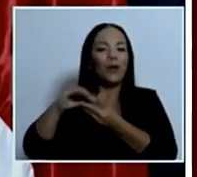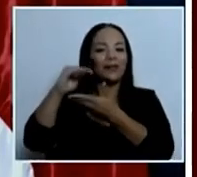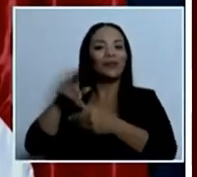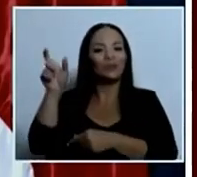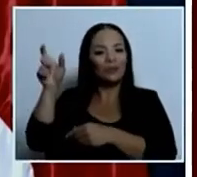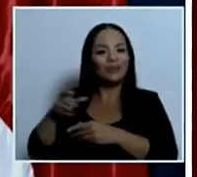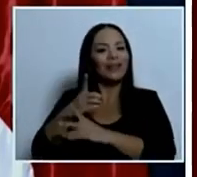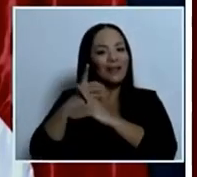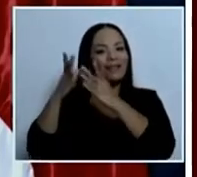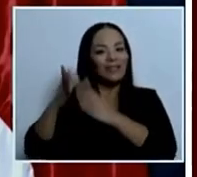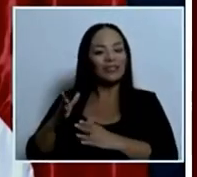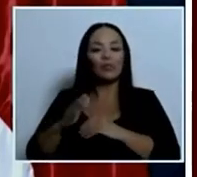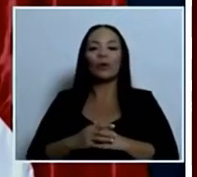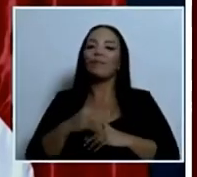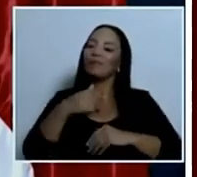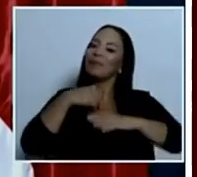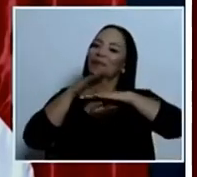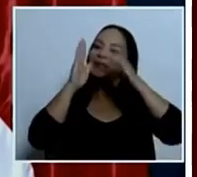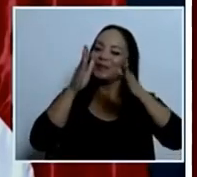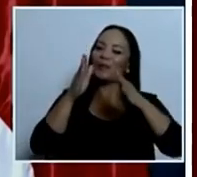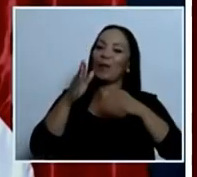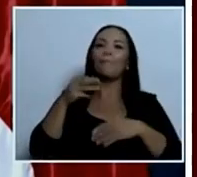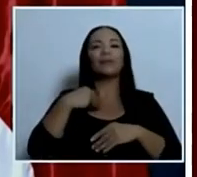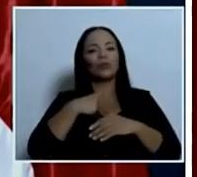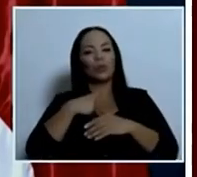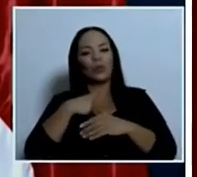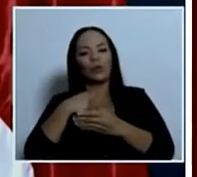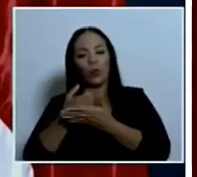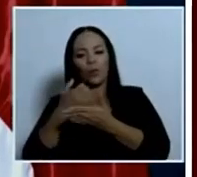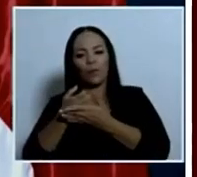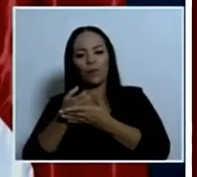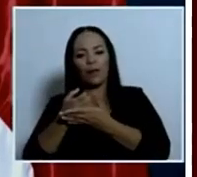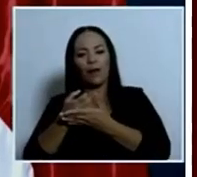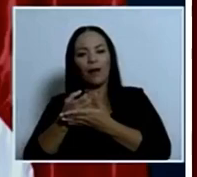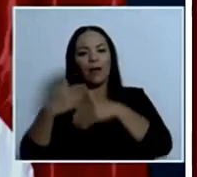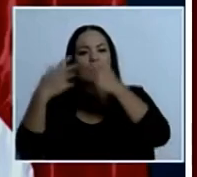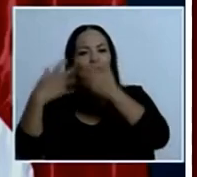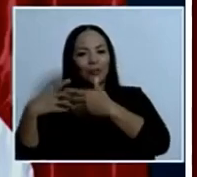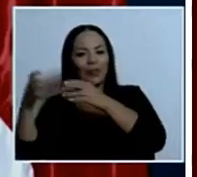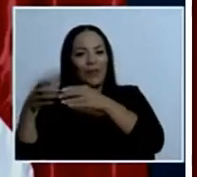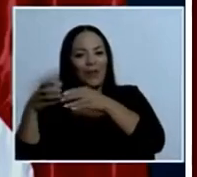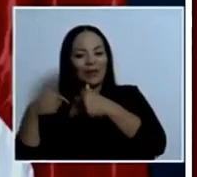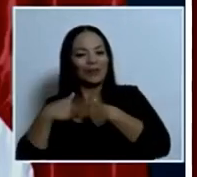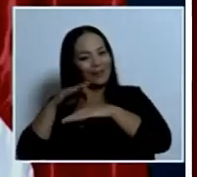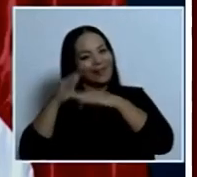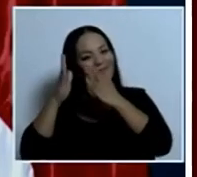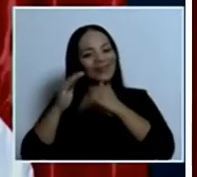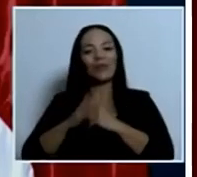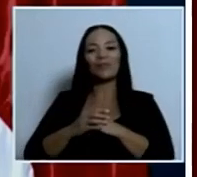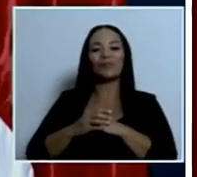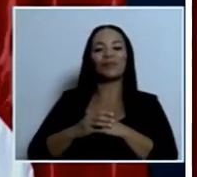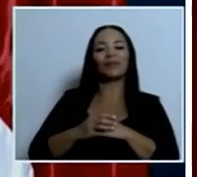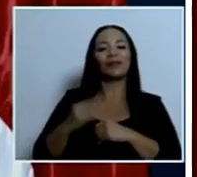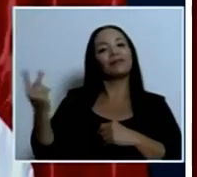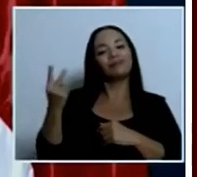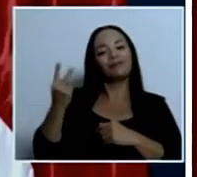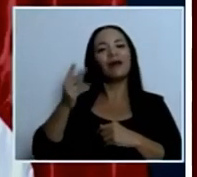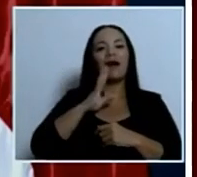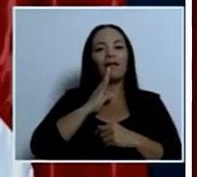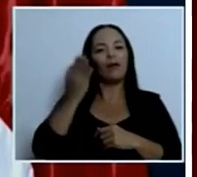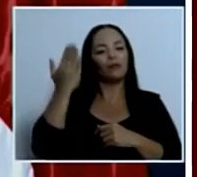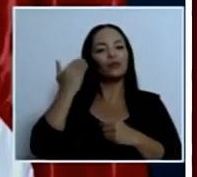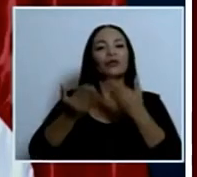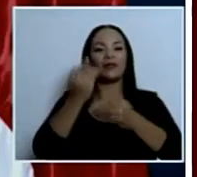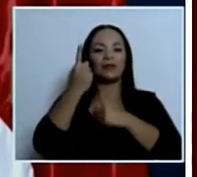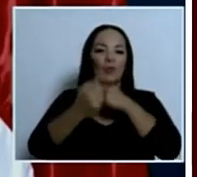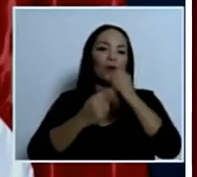a mí me llama mucho la atención, Ministerio de Economía, Industria y Comercio. Cuando el ministro y yo ya hablamos hace tiempo, ya casi un año